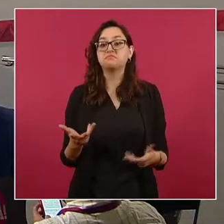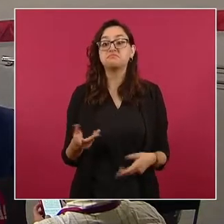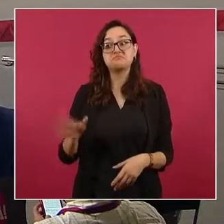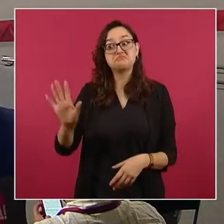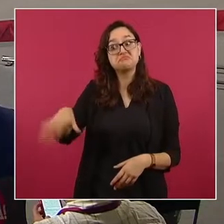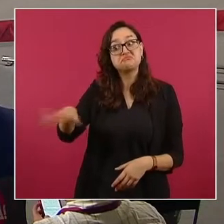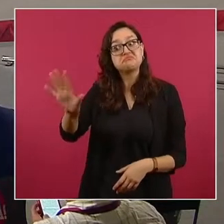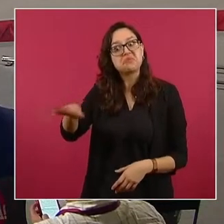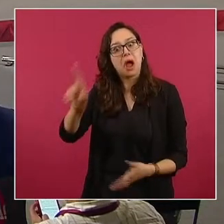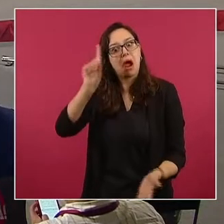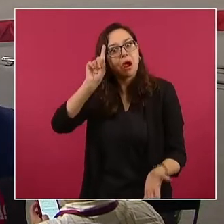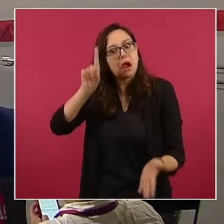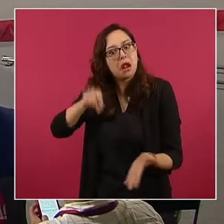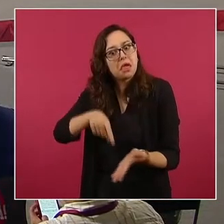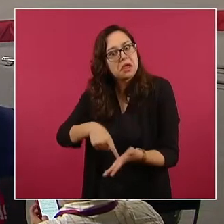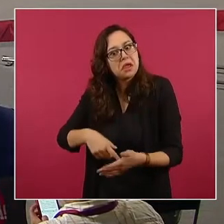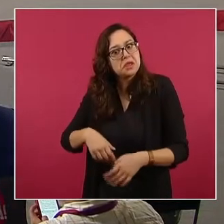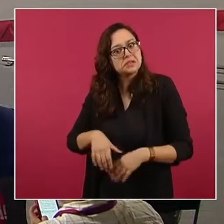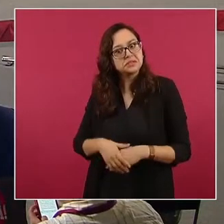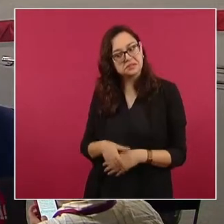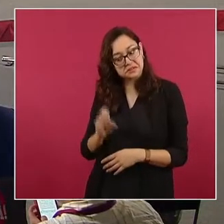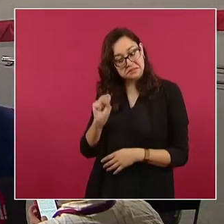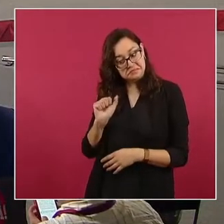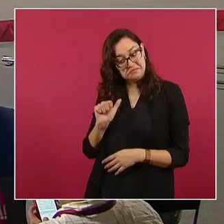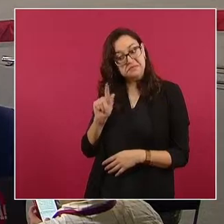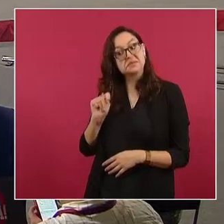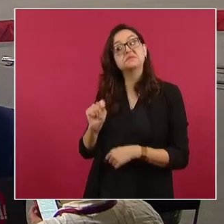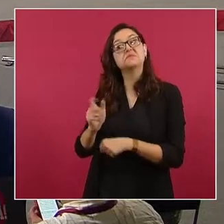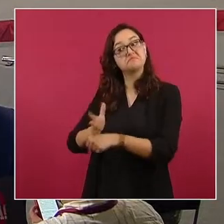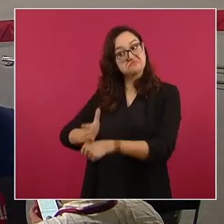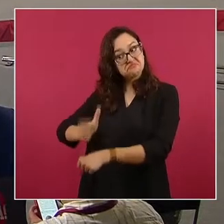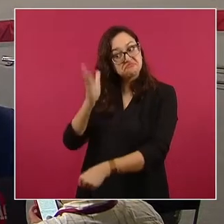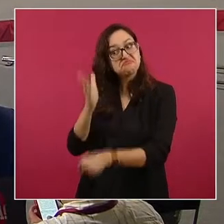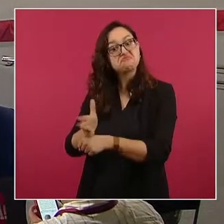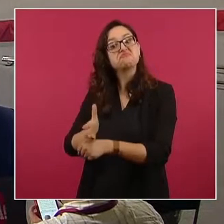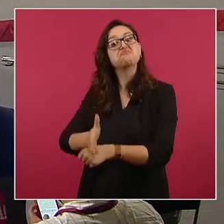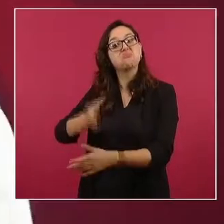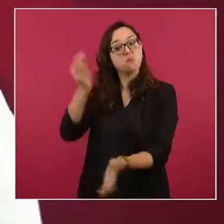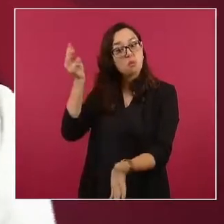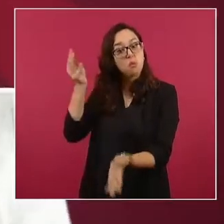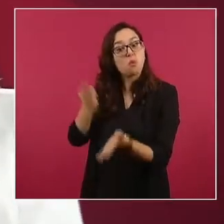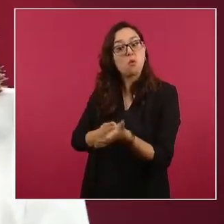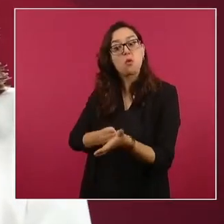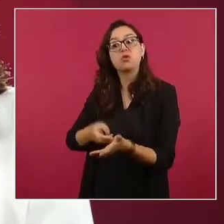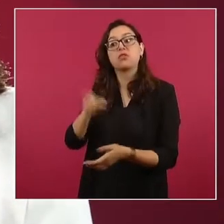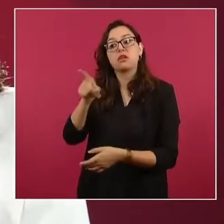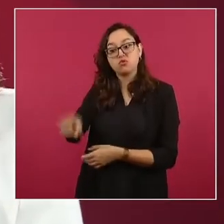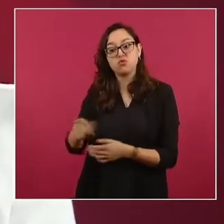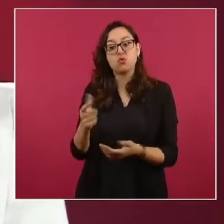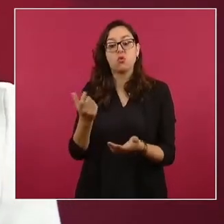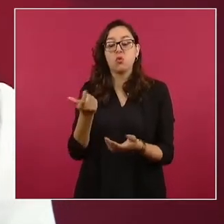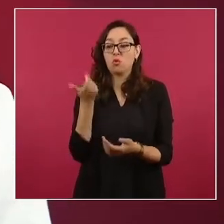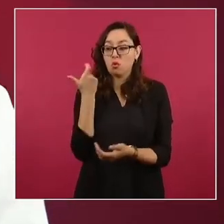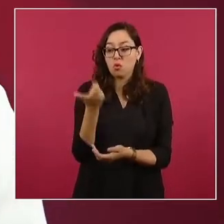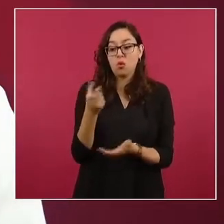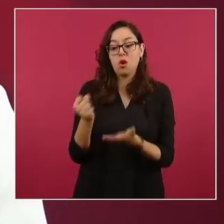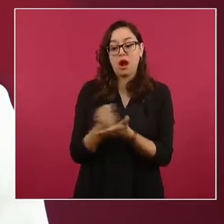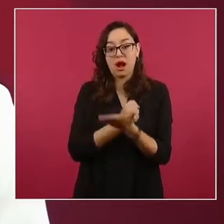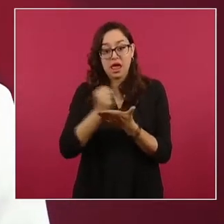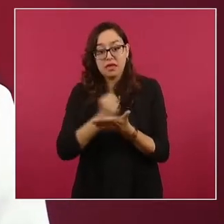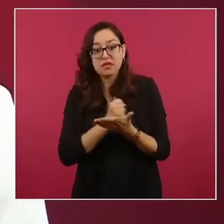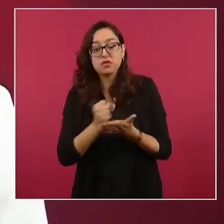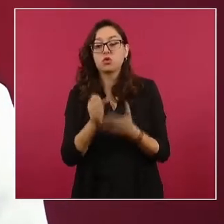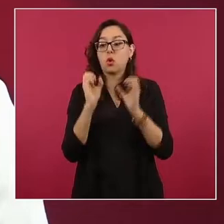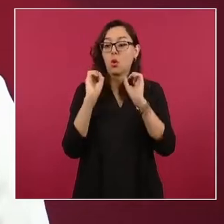e investigaciones por prestar tarjetas de crédito o realizar depósitos en efectivo en cuentas